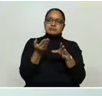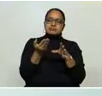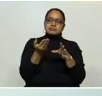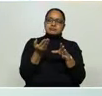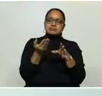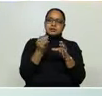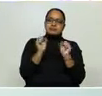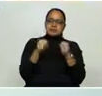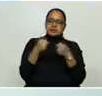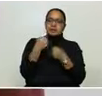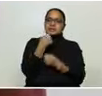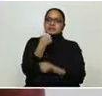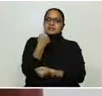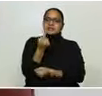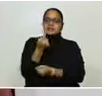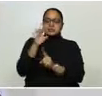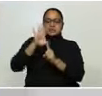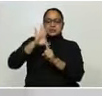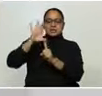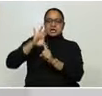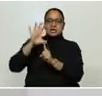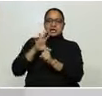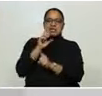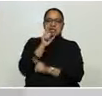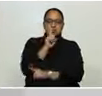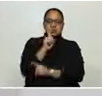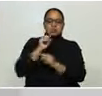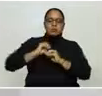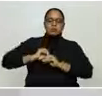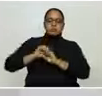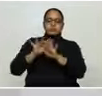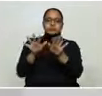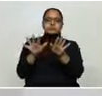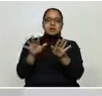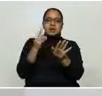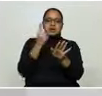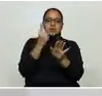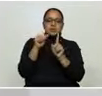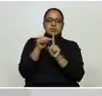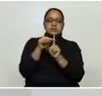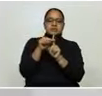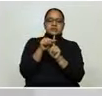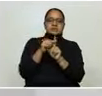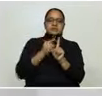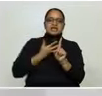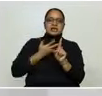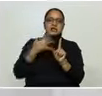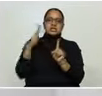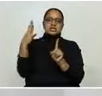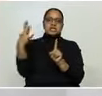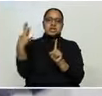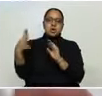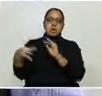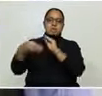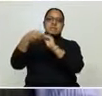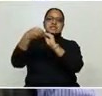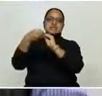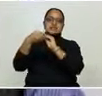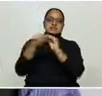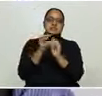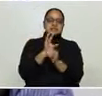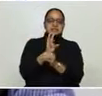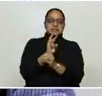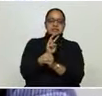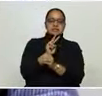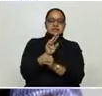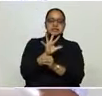podríamos hablar de que por cada caso positivo, tenemos 5 fuera. O sea, que si son 625